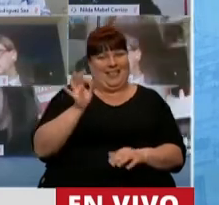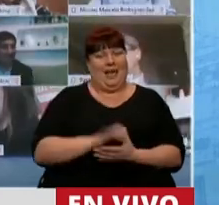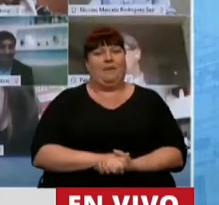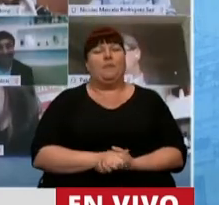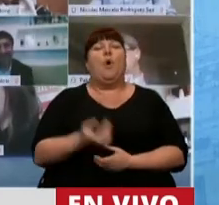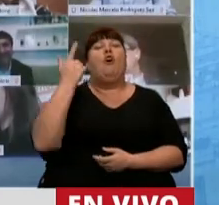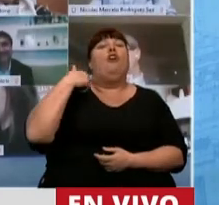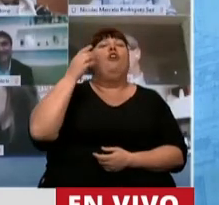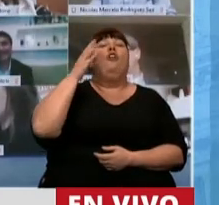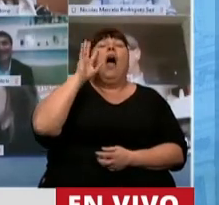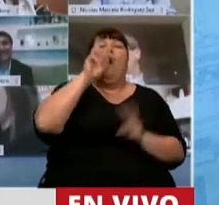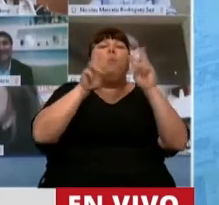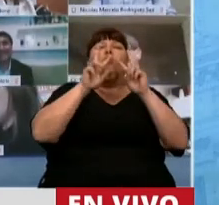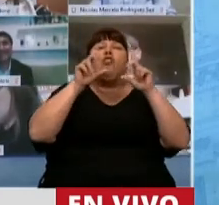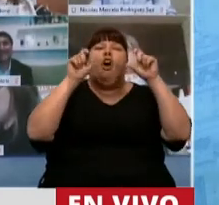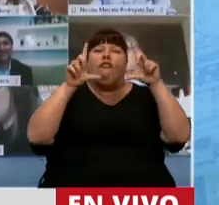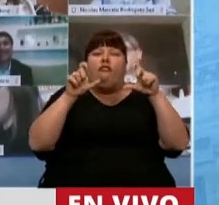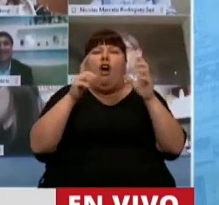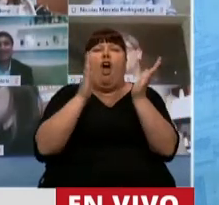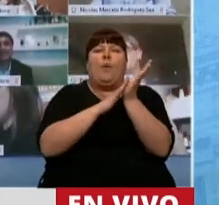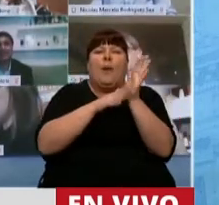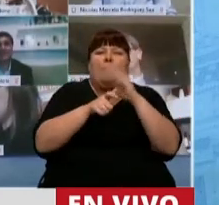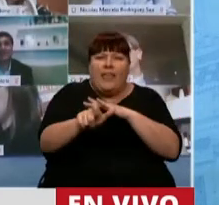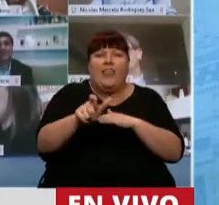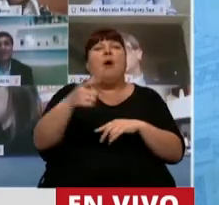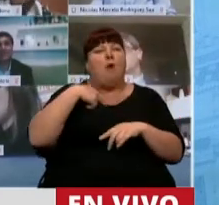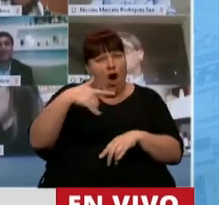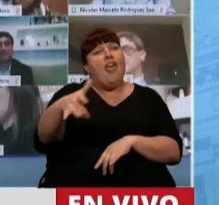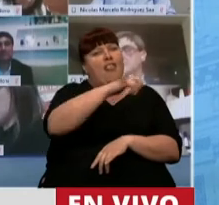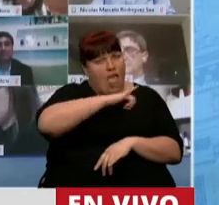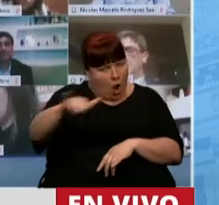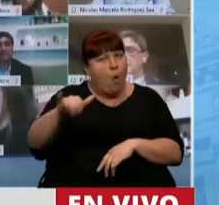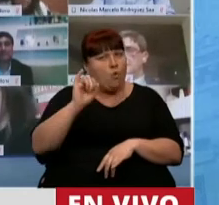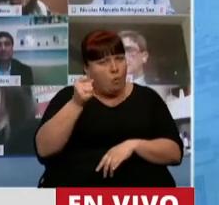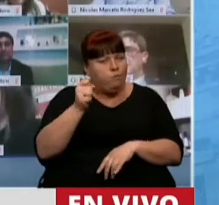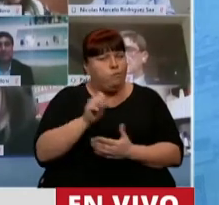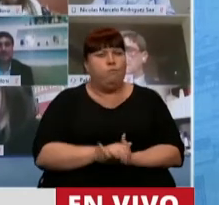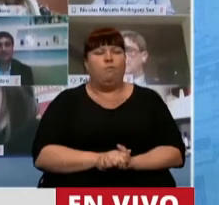Cuando fuimos a buscar el registro fotográfico, señor Presidente, porque hicimos la denuncia penal,